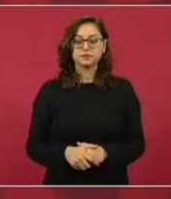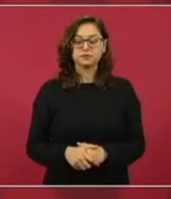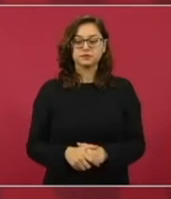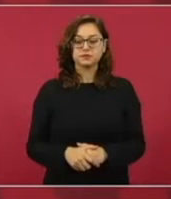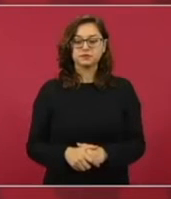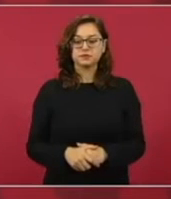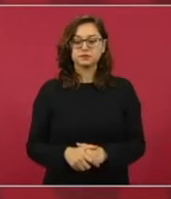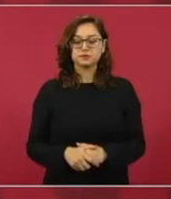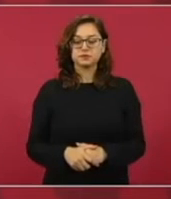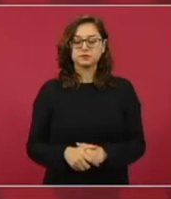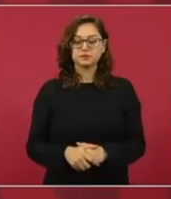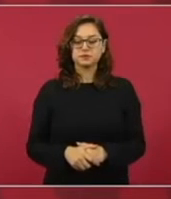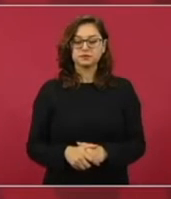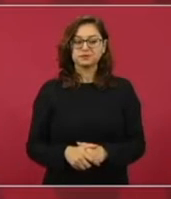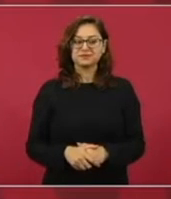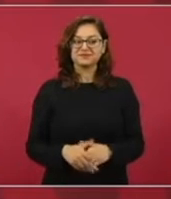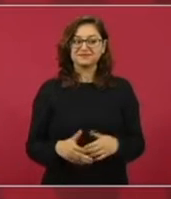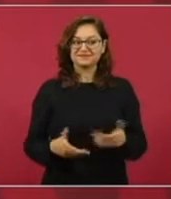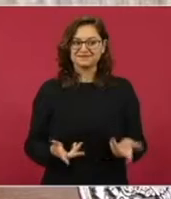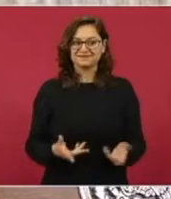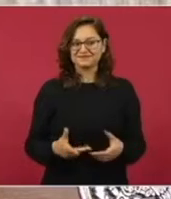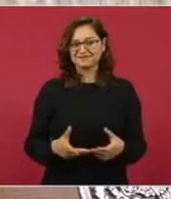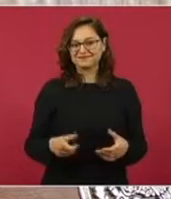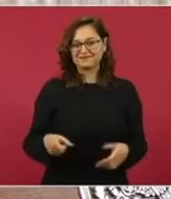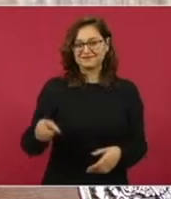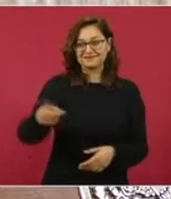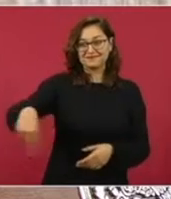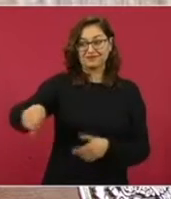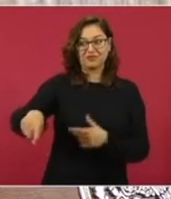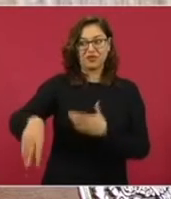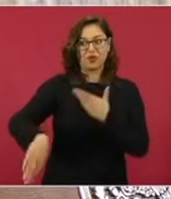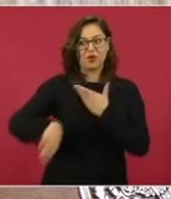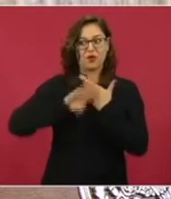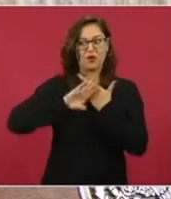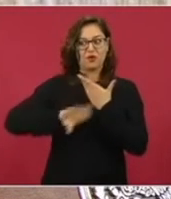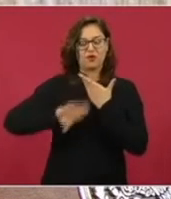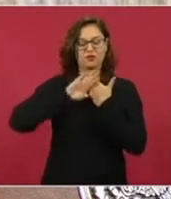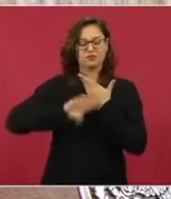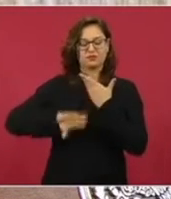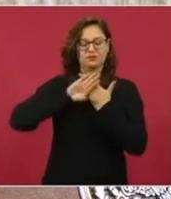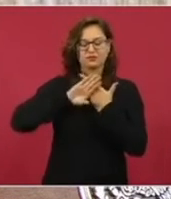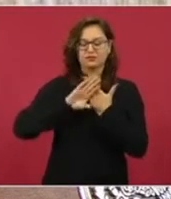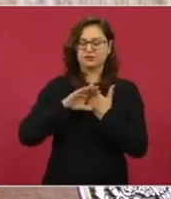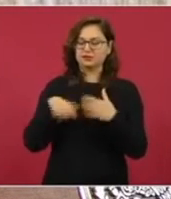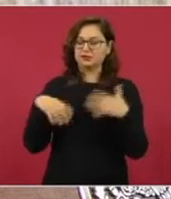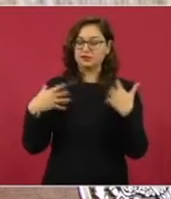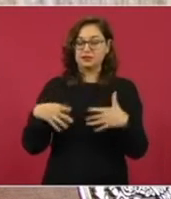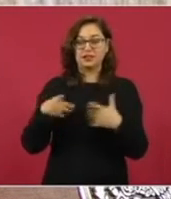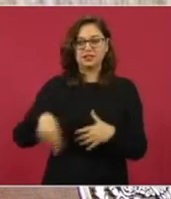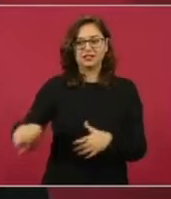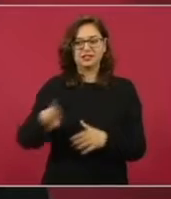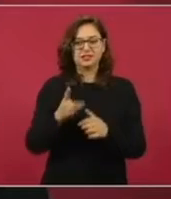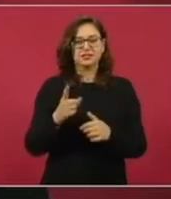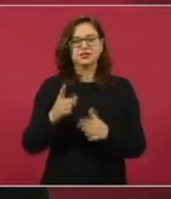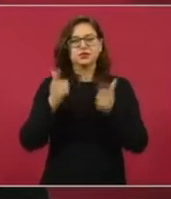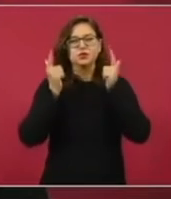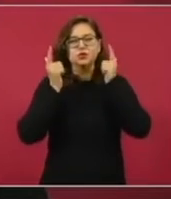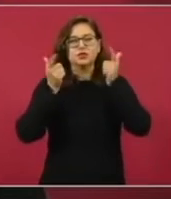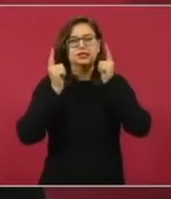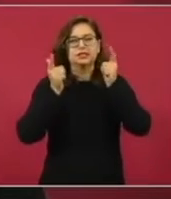Claro, nuestros adversarios quisieran que nos